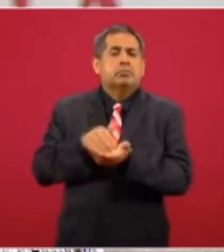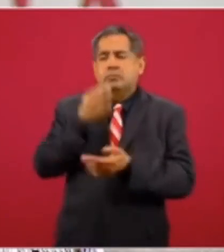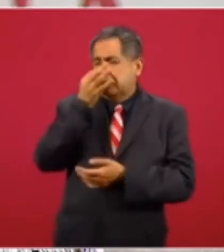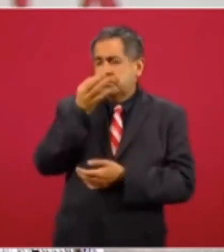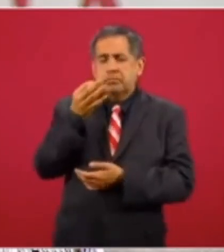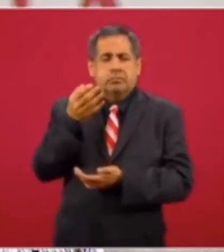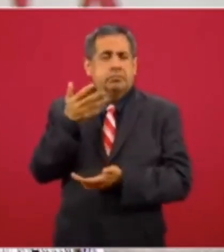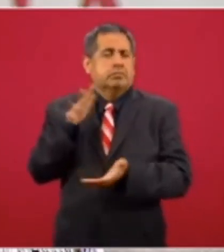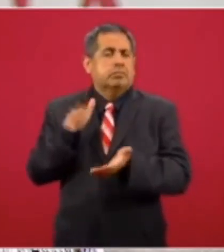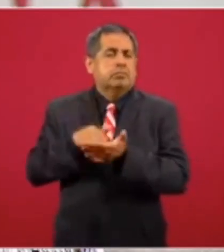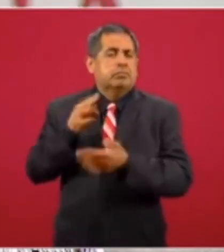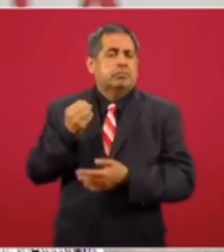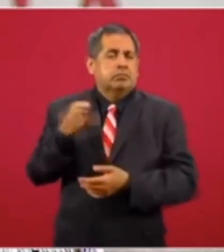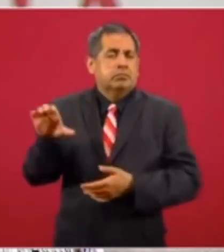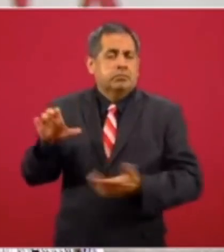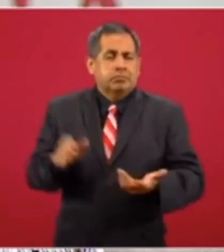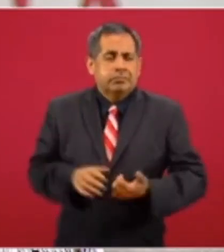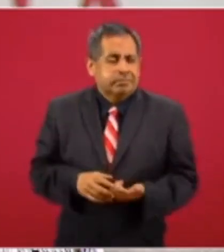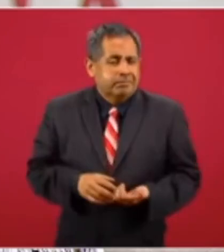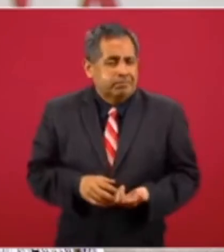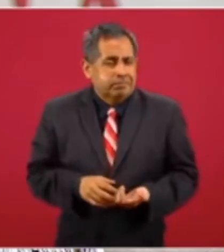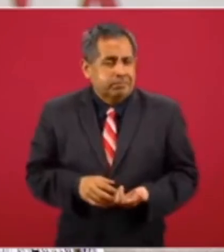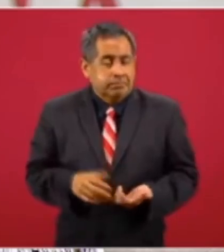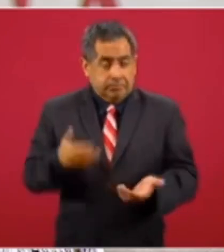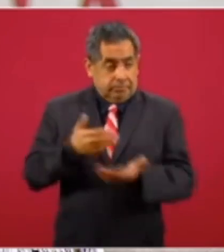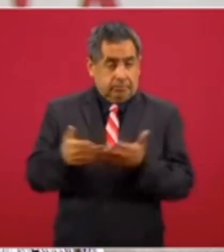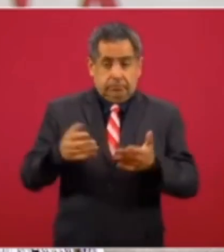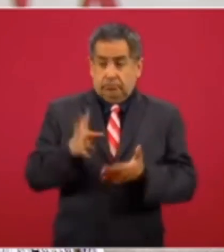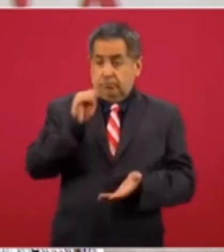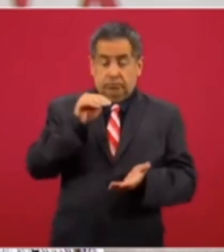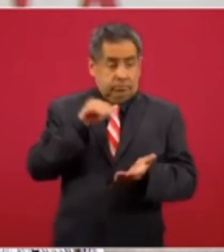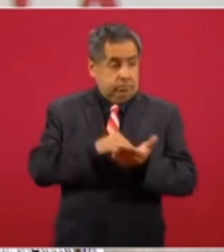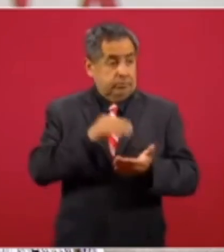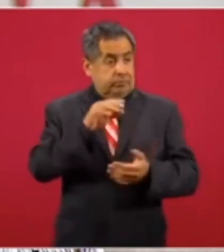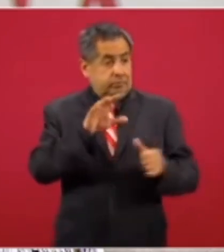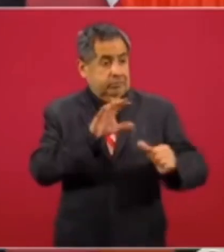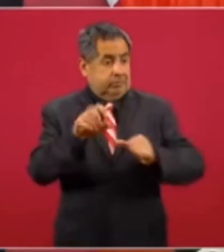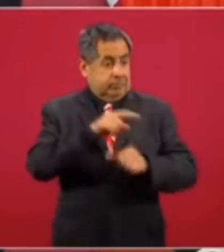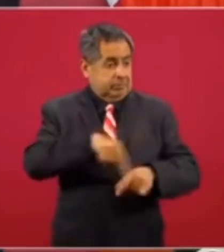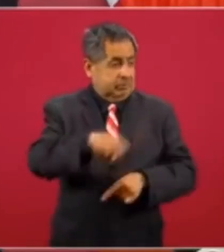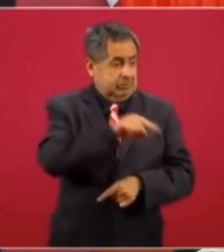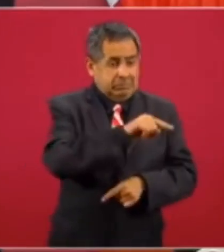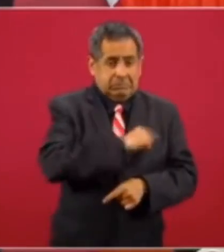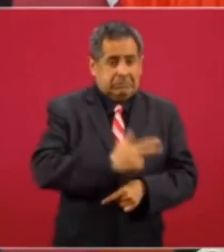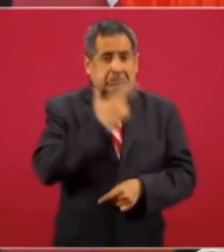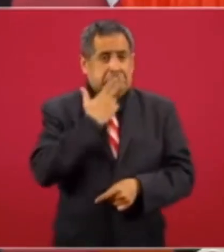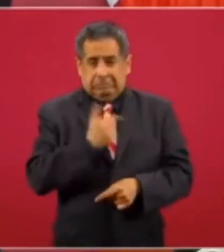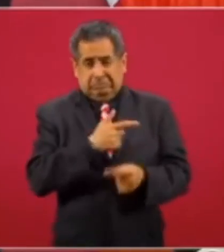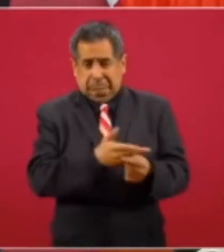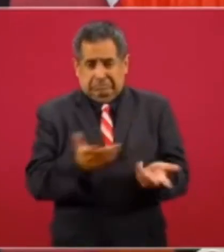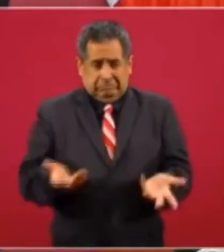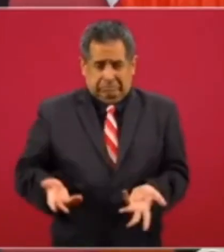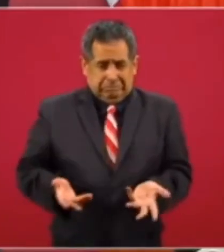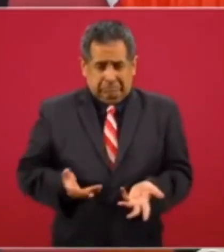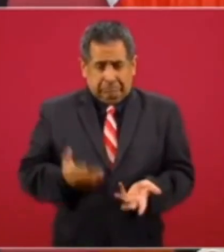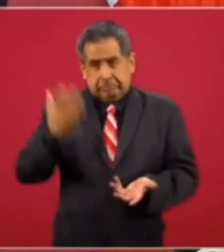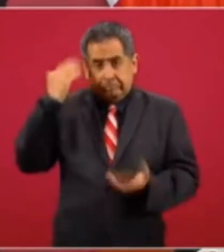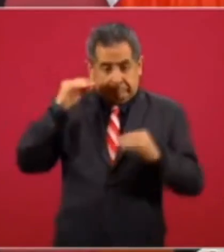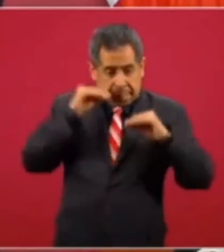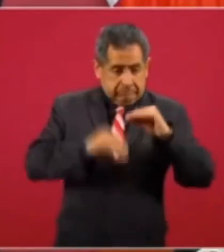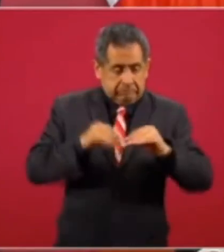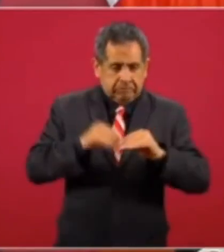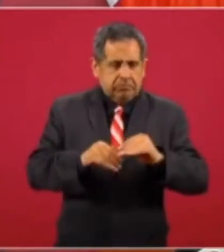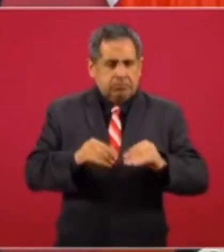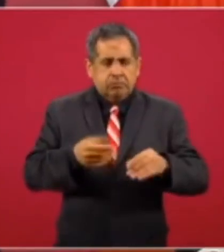y ahora ya hay nueve mil seiscientos bebederos inservibles los bebederos instalados tienen